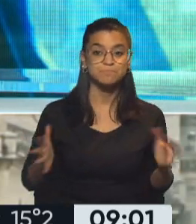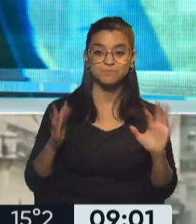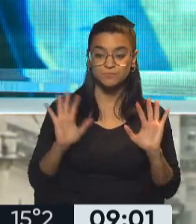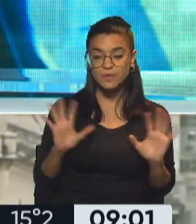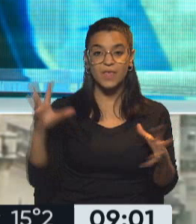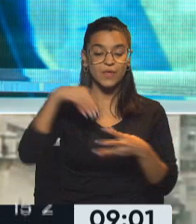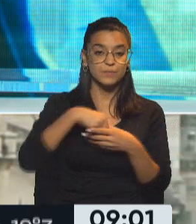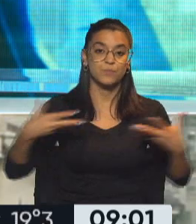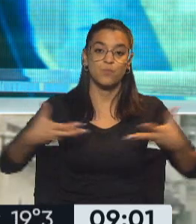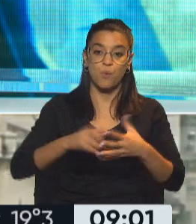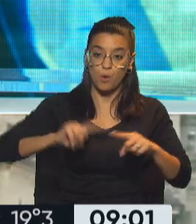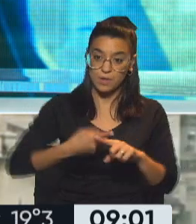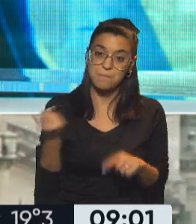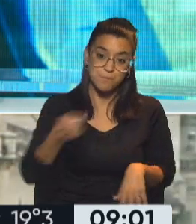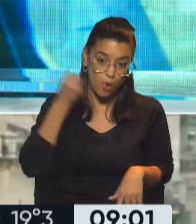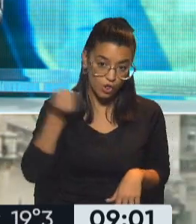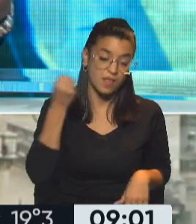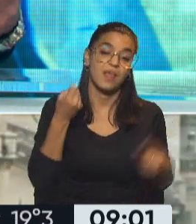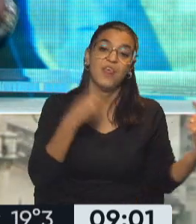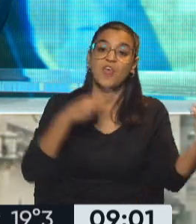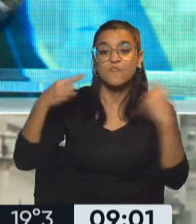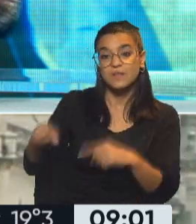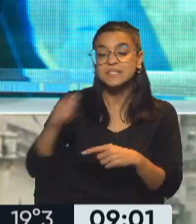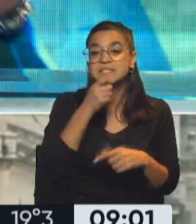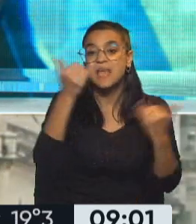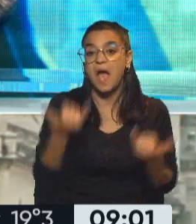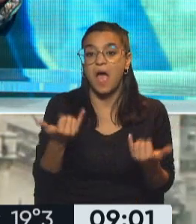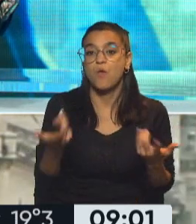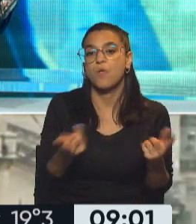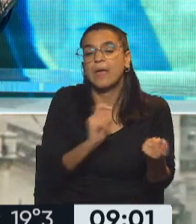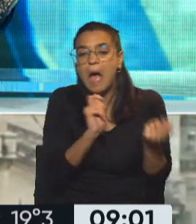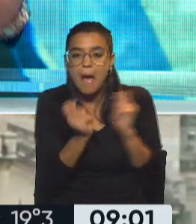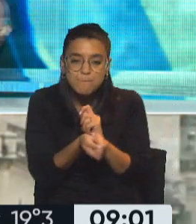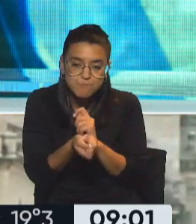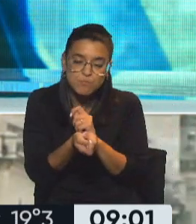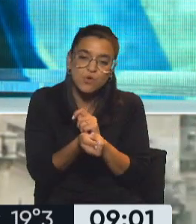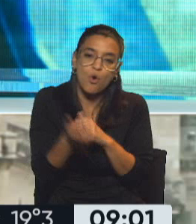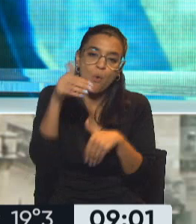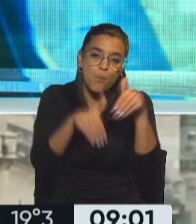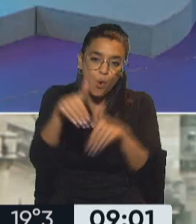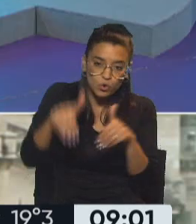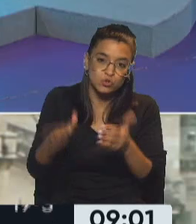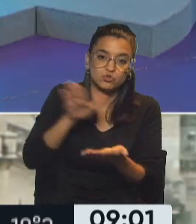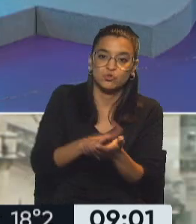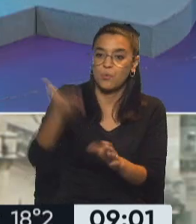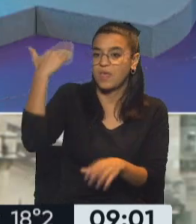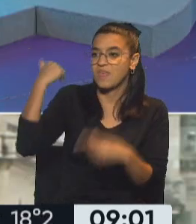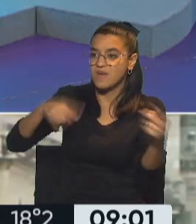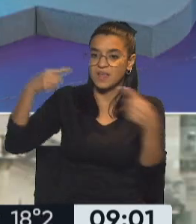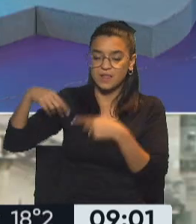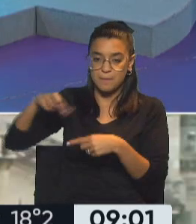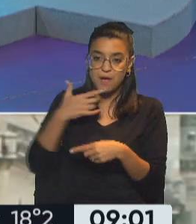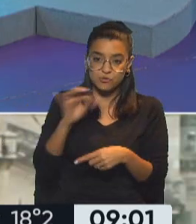dentro del espacio político importante y muy distinta a si hay una reversión del voto en relación a las PASO, o estoy equivocado.